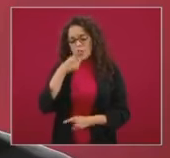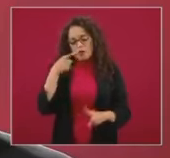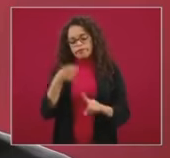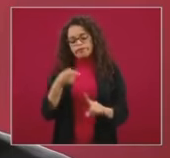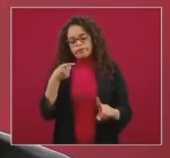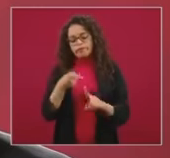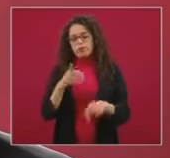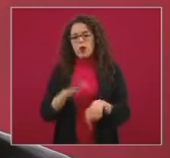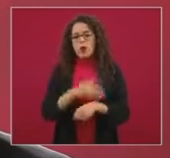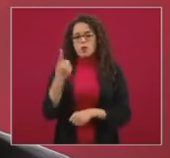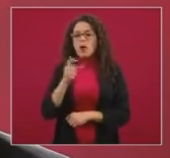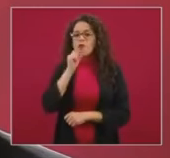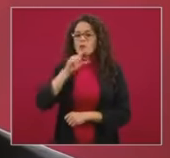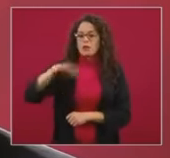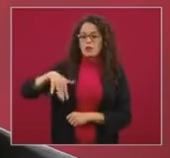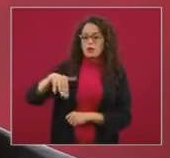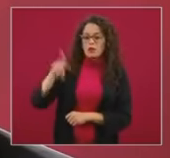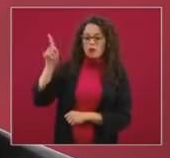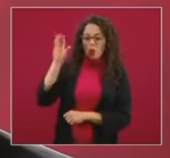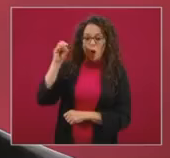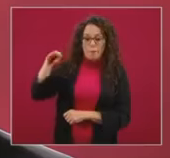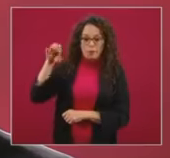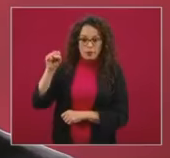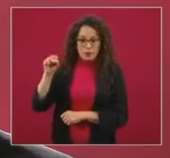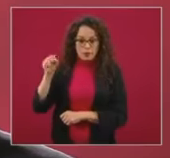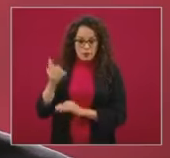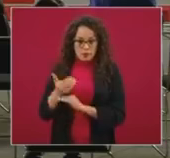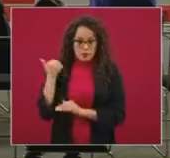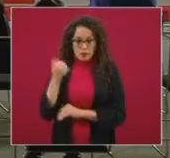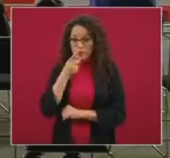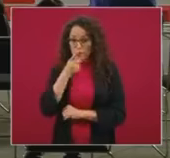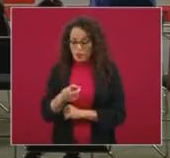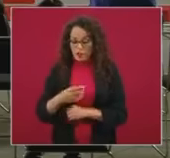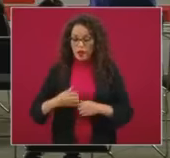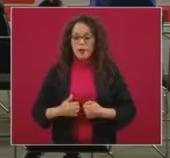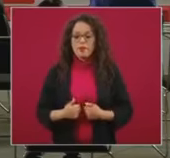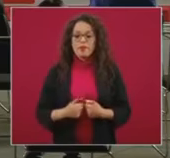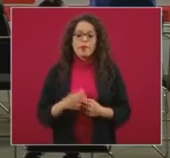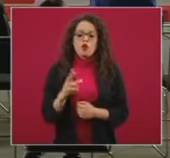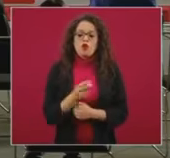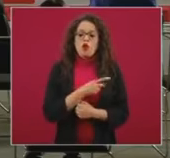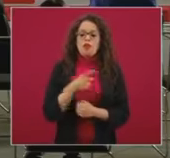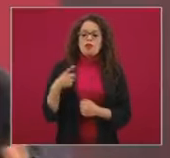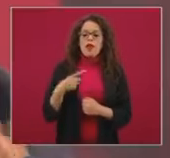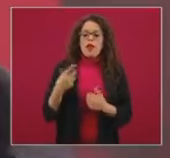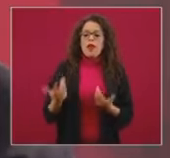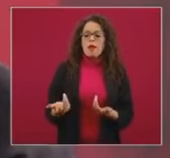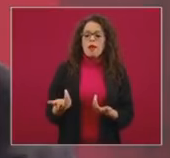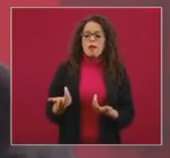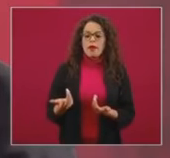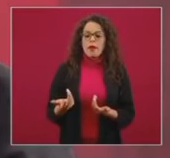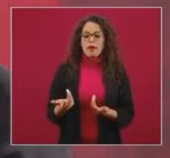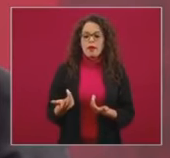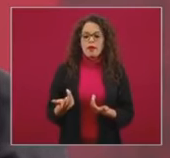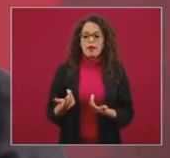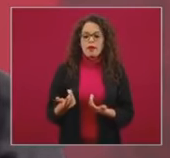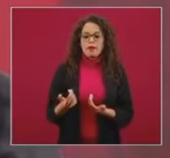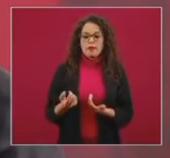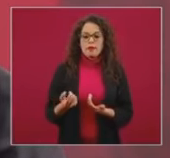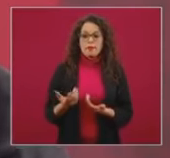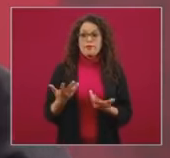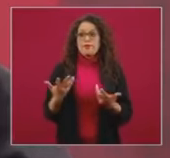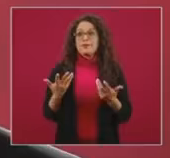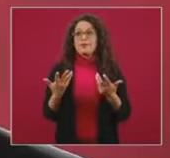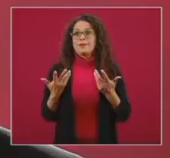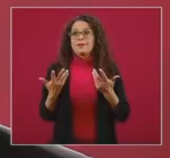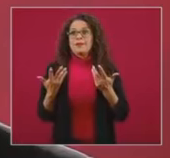Salud lo acaba de alertar la semana reciente, no debemos dejarnos llevar sólo por el deseo